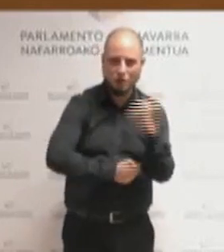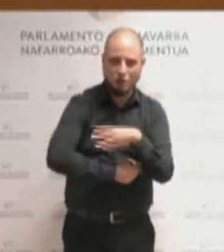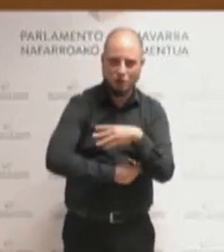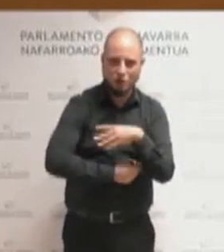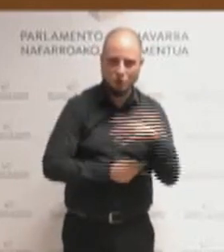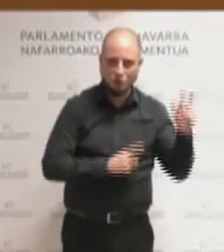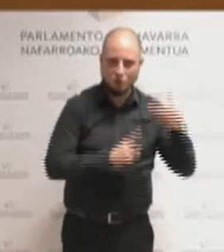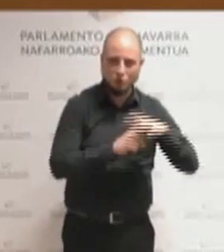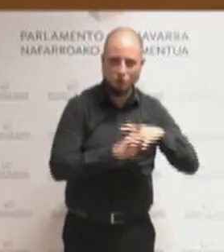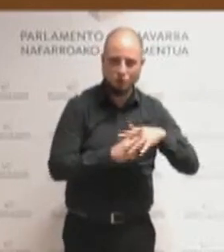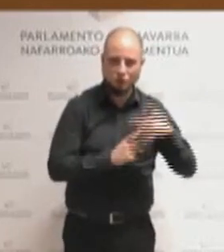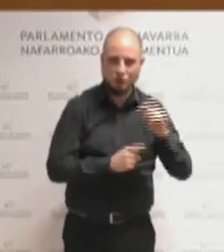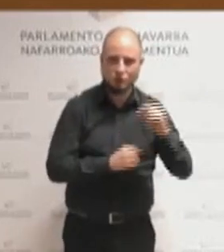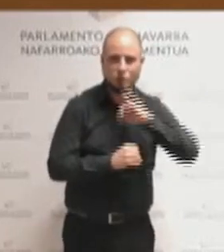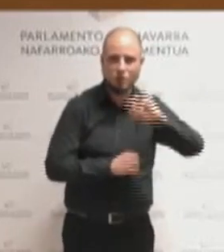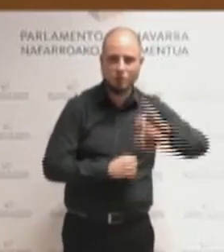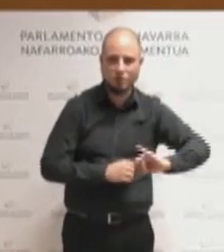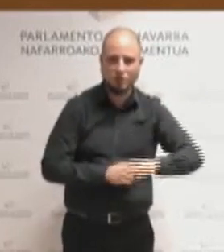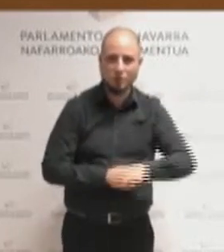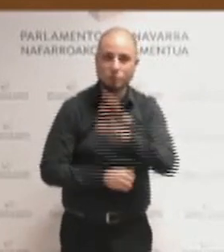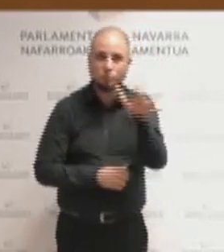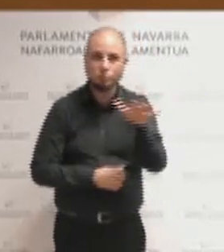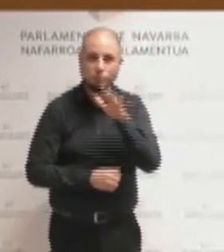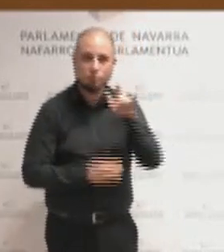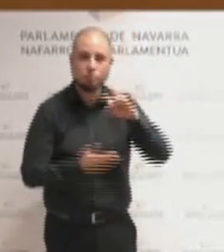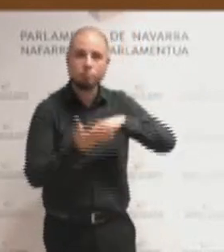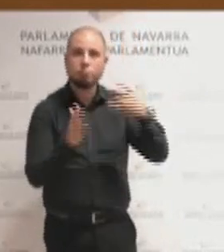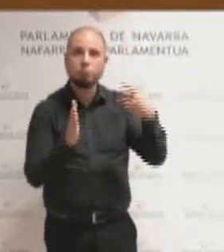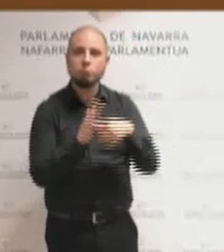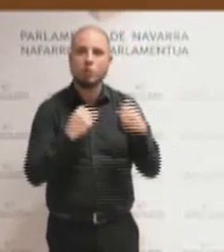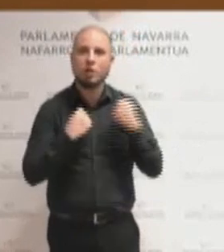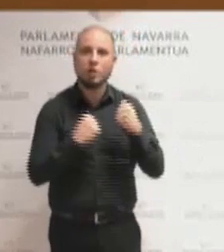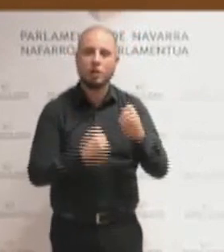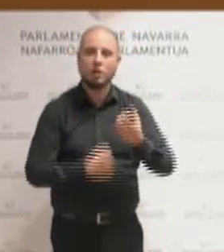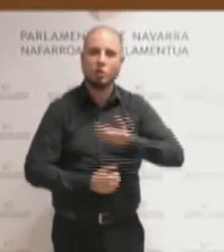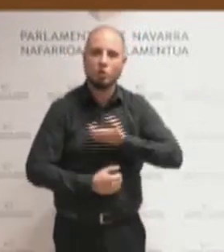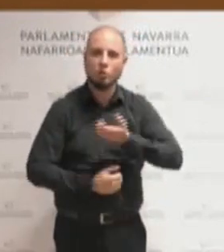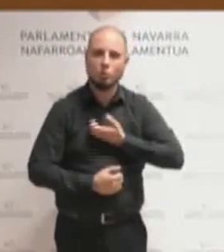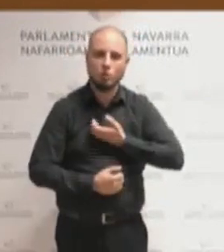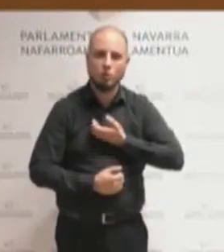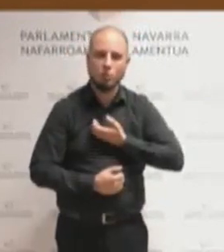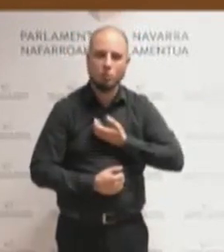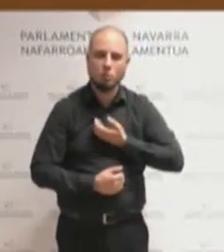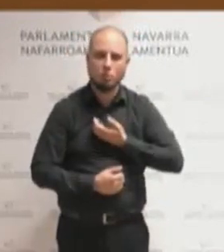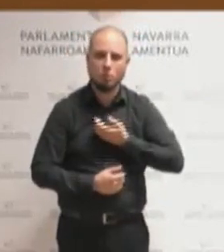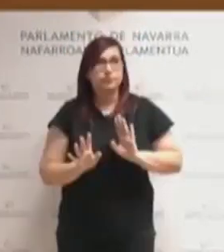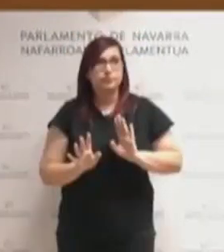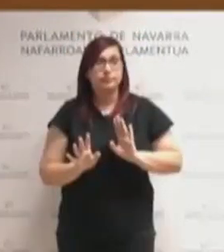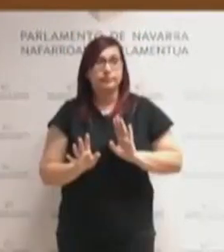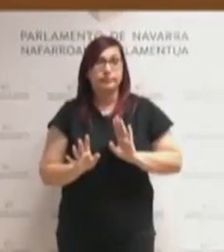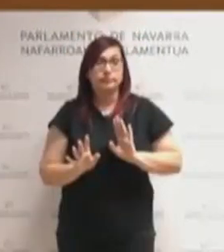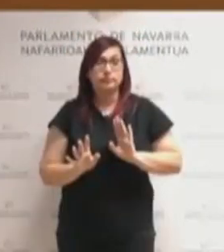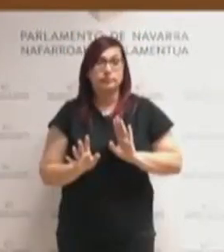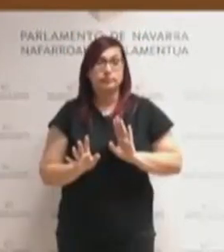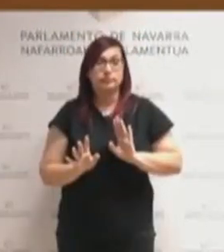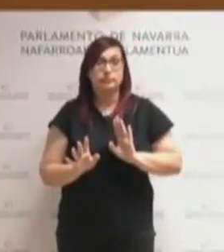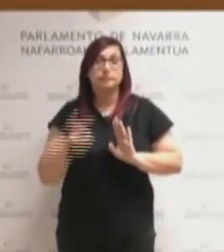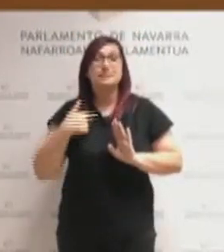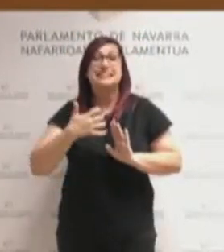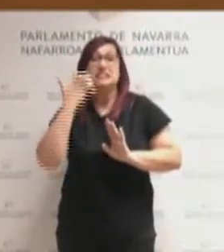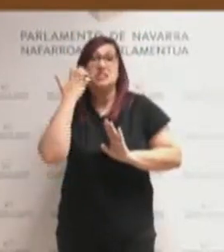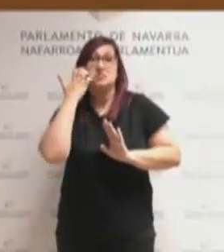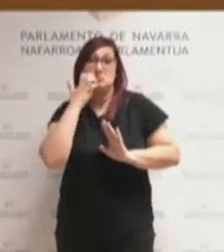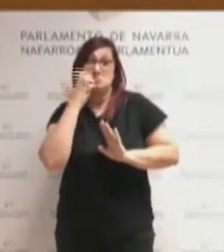Y todo por el plan energético municipal que pusieron en marcha hace cinco años. Tampoco me extraña,